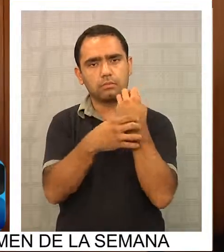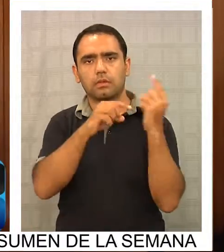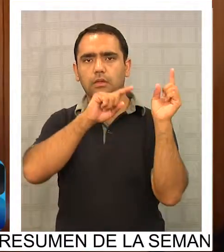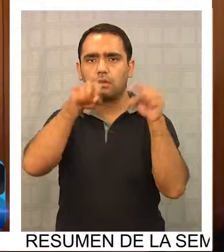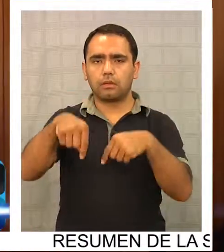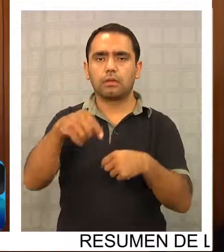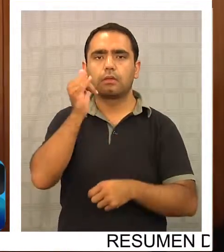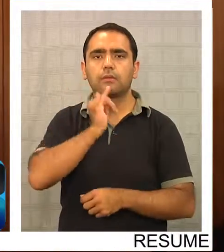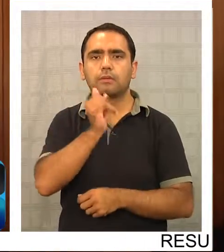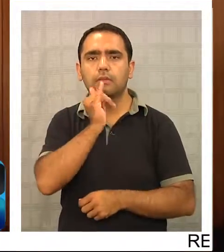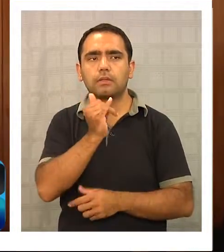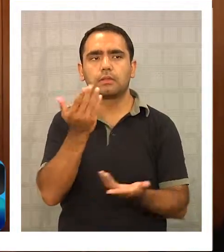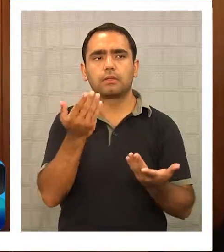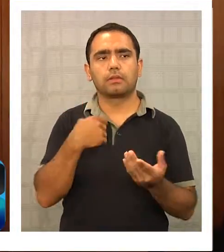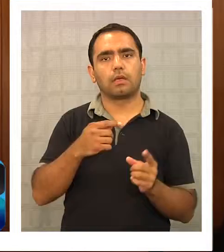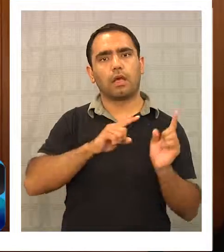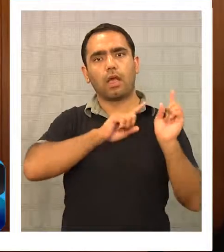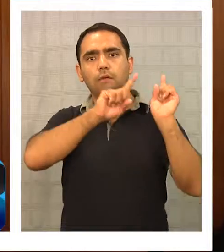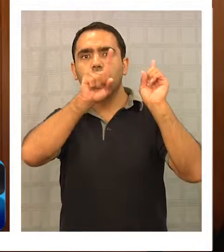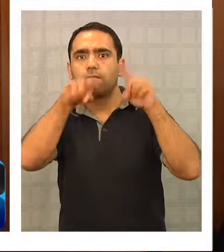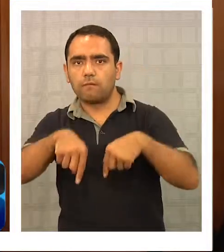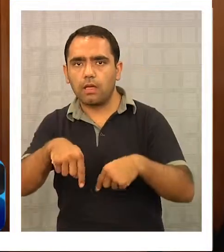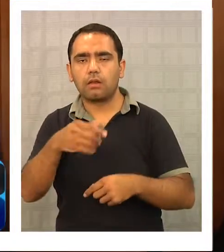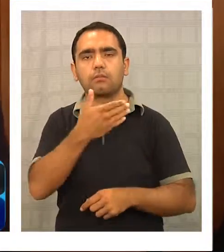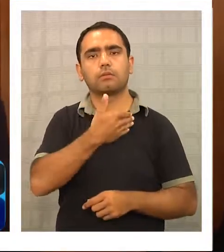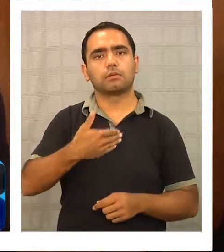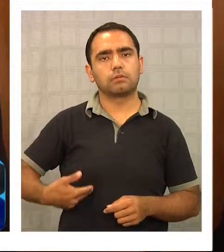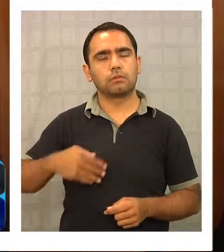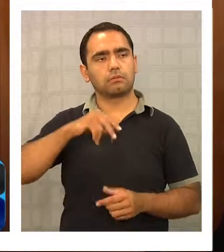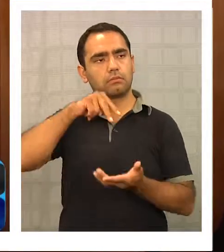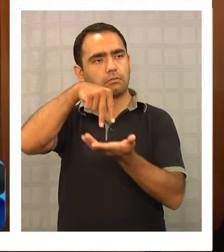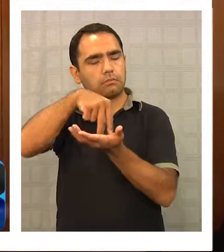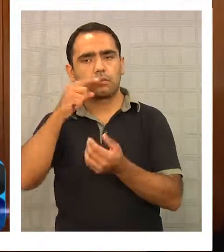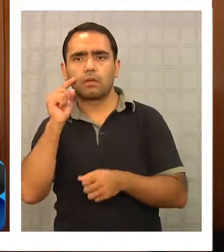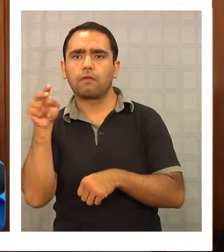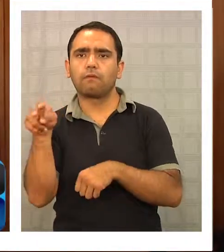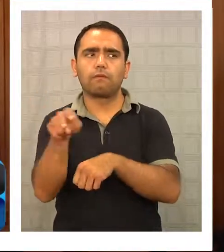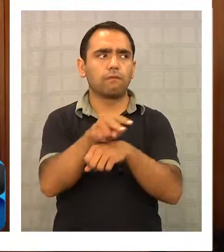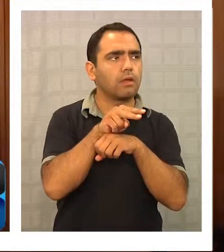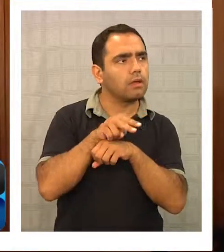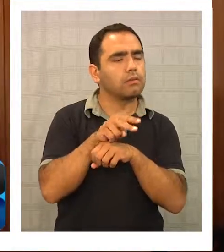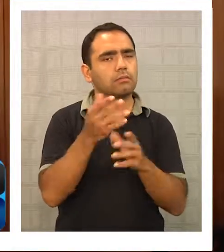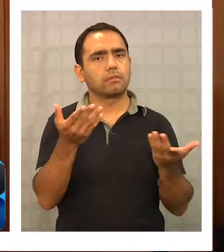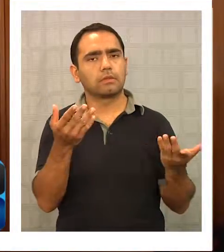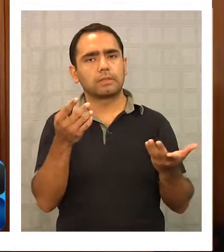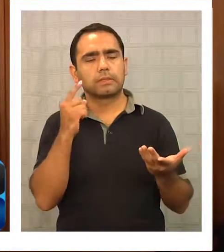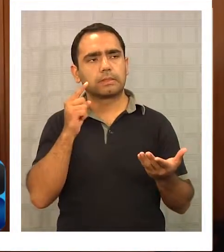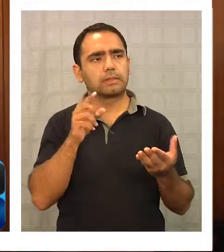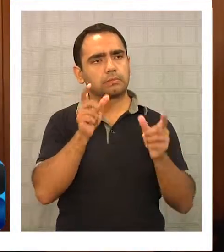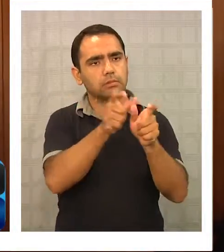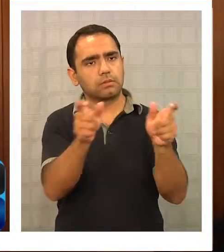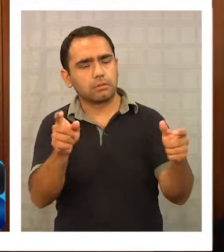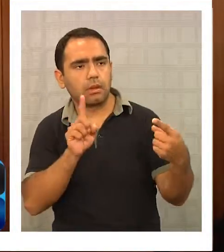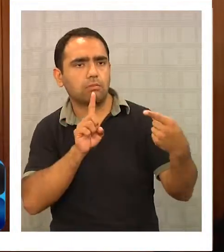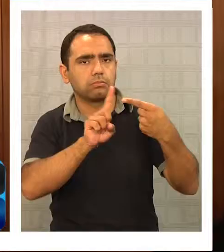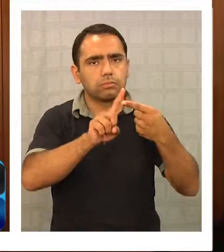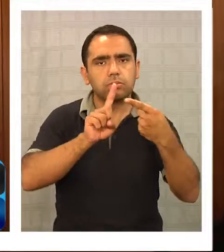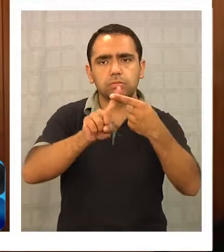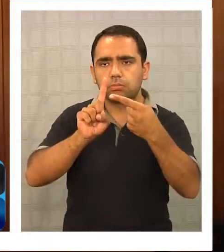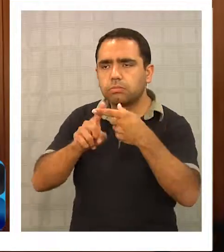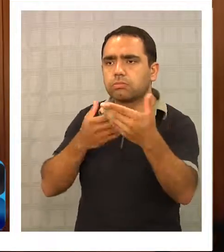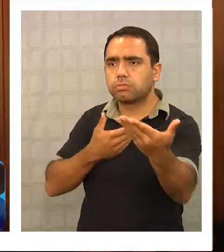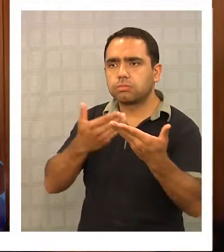Iquique y Alto Hospicio. Y ahí llega don Patricio Elwin y ve la realidad, se conecta con la gente, se conecta con los